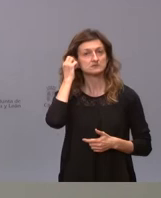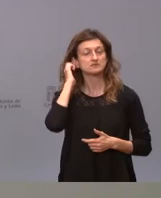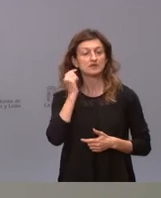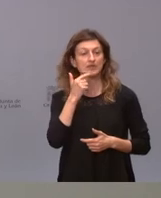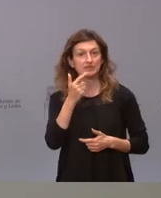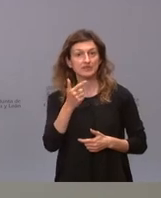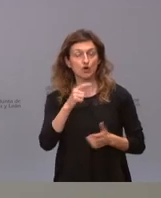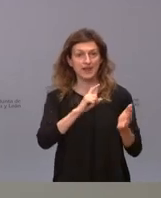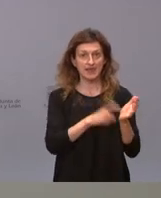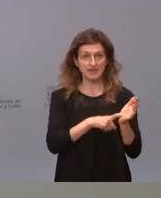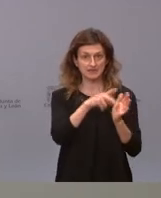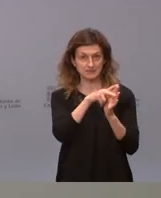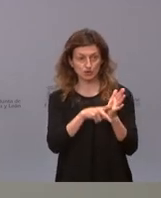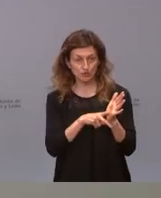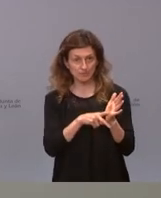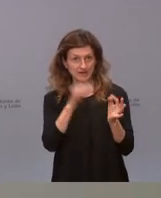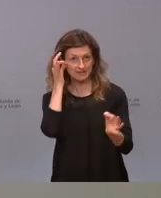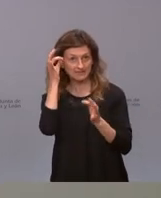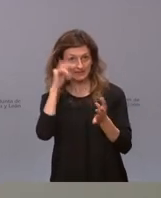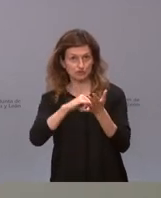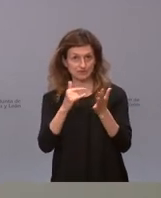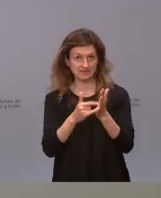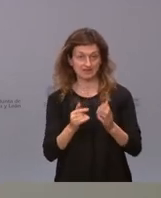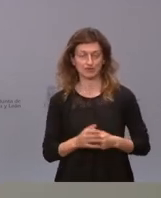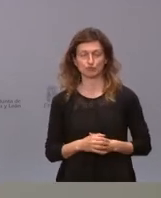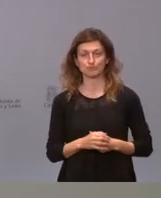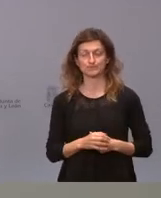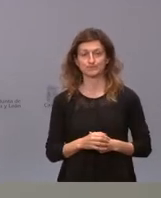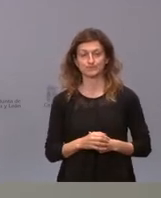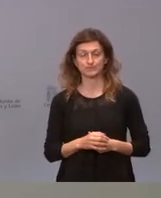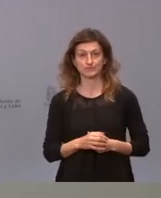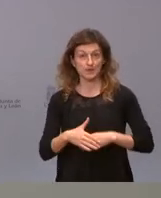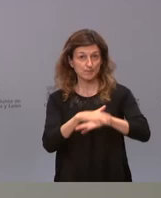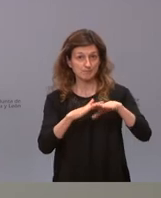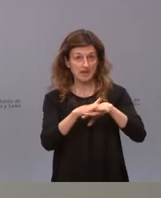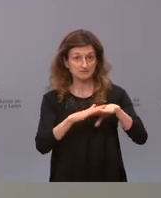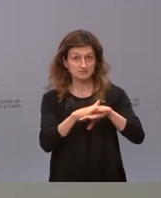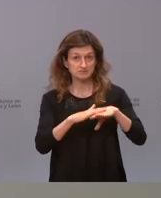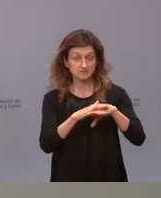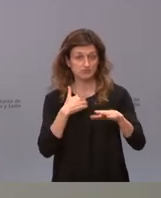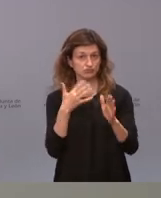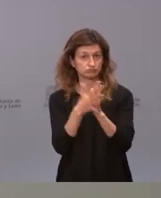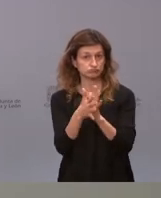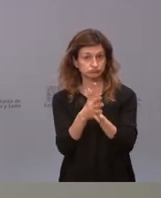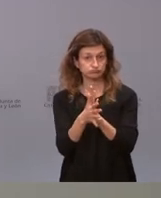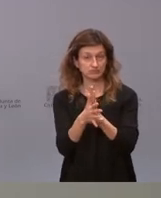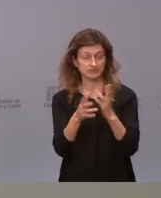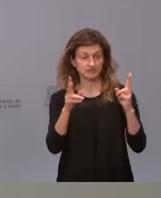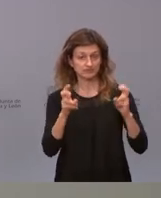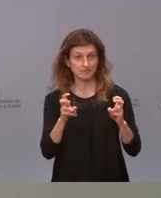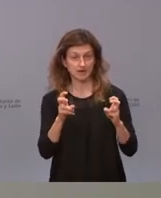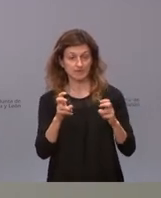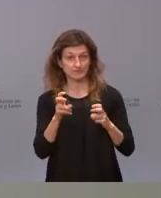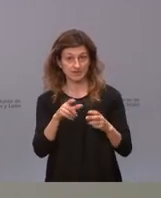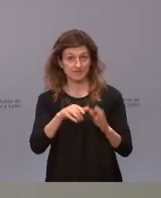ley y norma y criterios técnicos por lo tanto sobre esa base nosotros respetamos totalmente la decisión que tome la